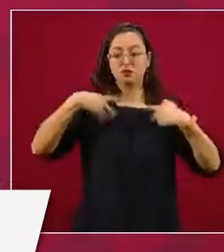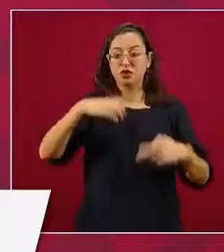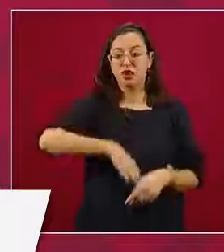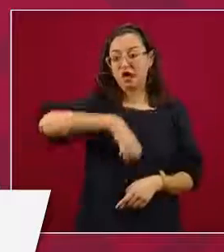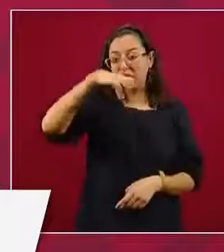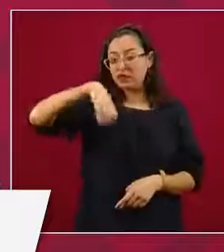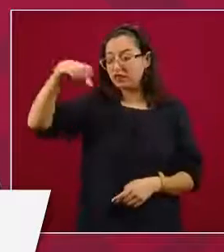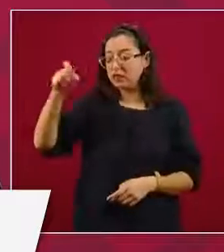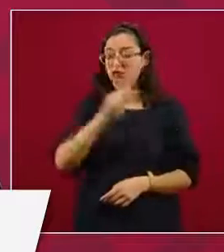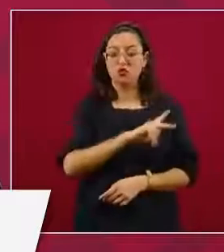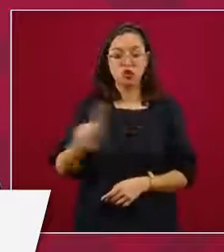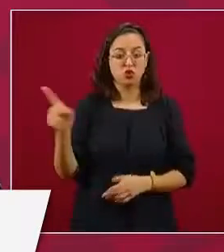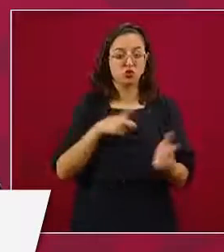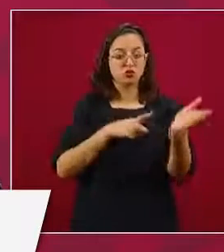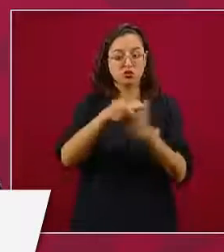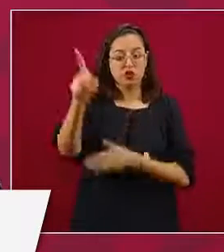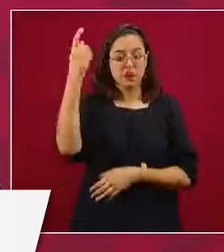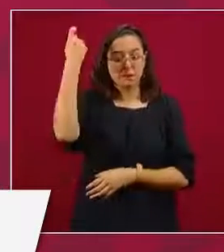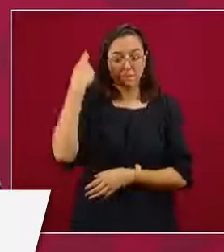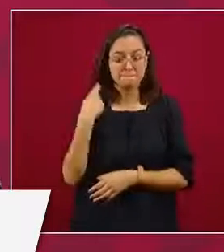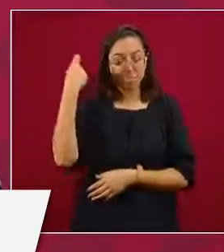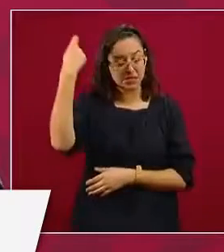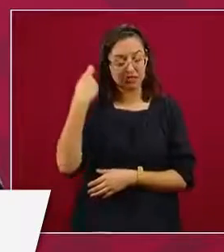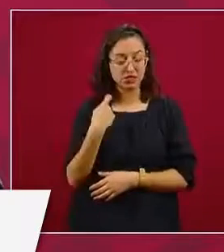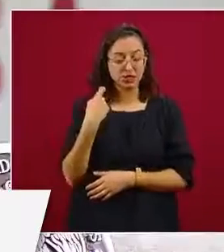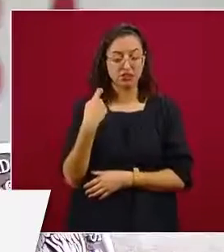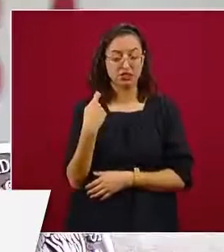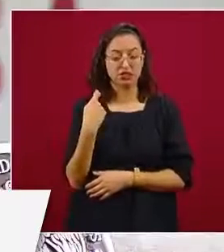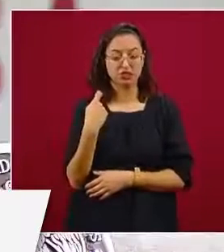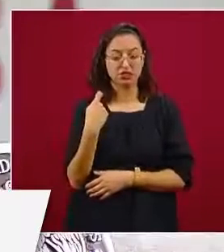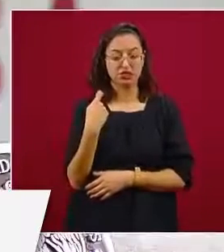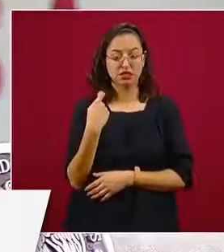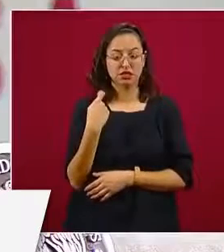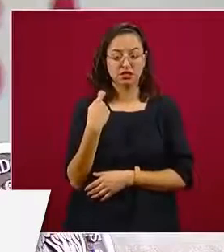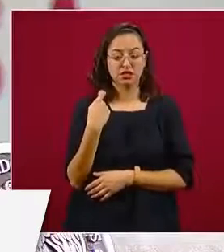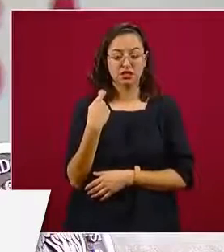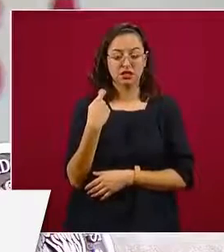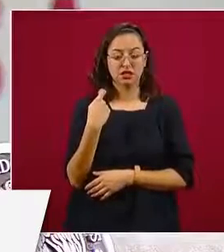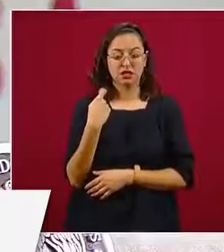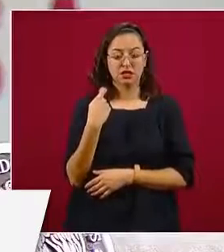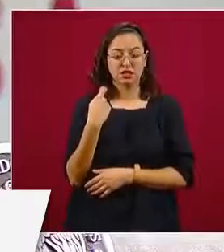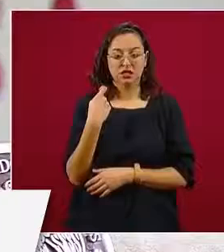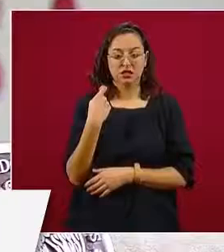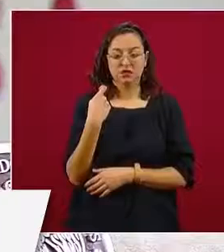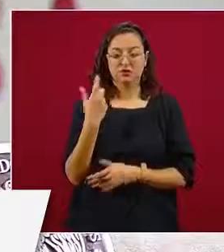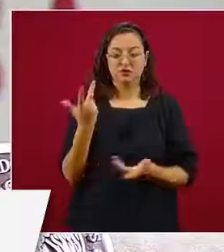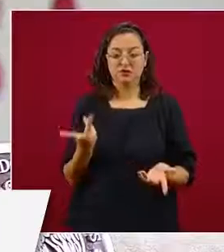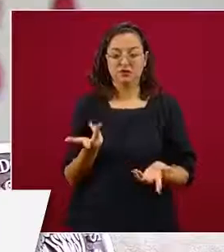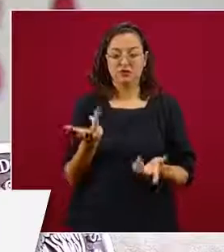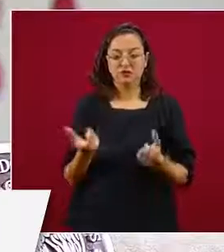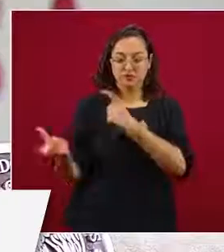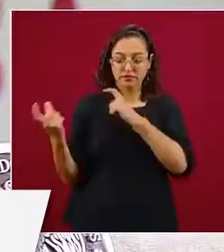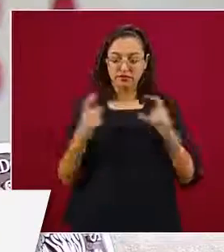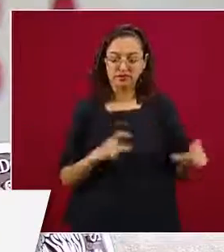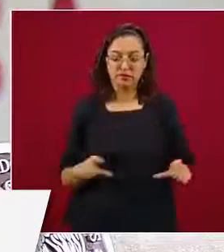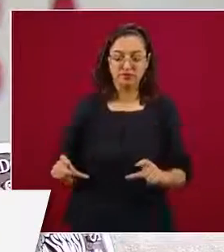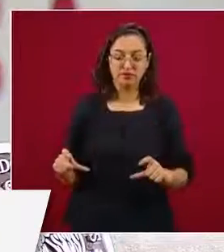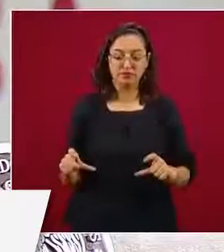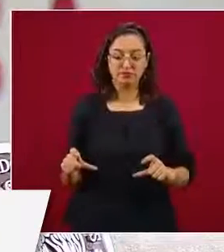a recibir una pensión, aun cuando se cuida que en el transitorio de la